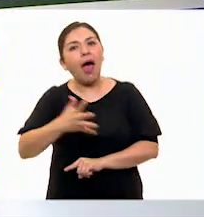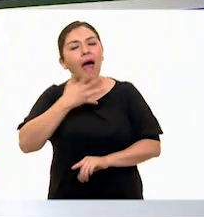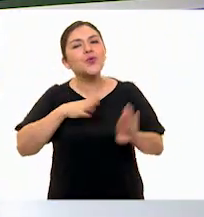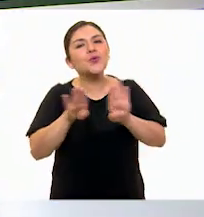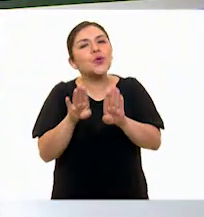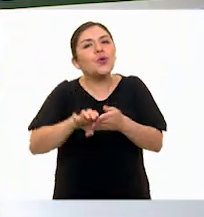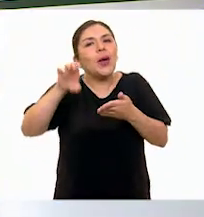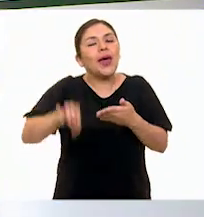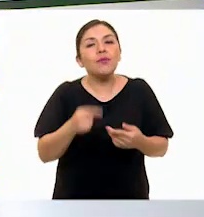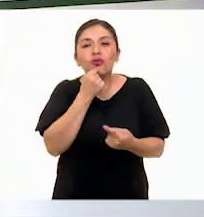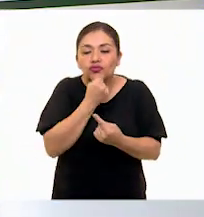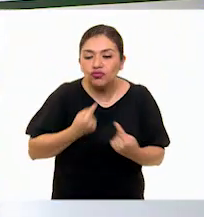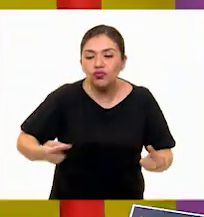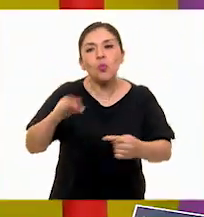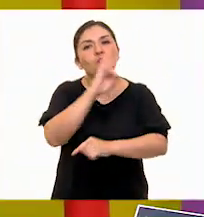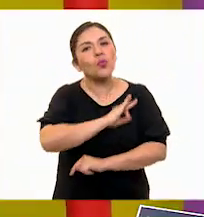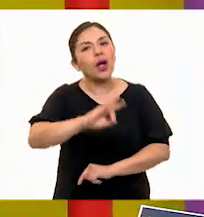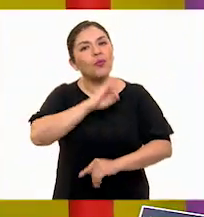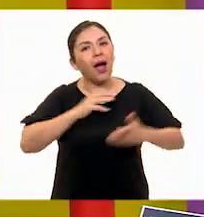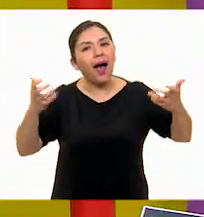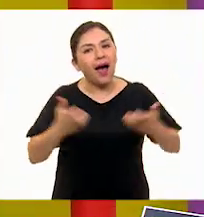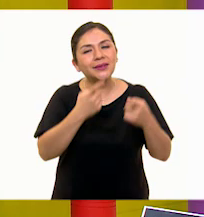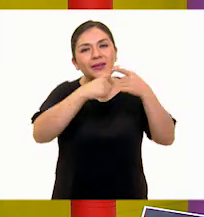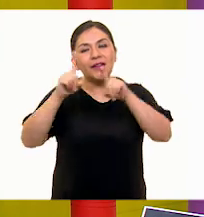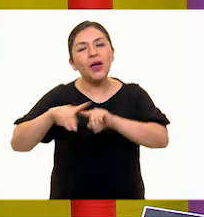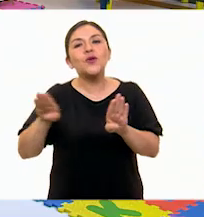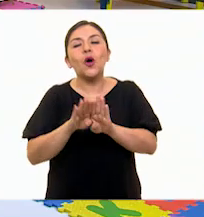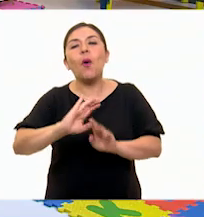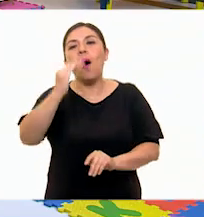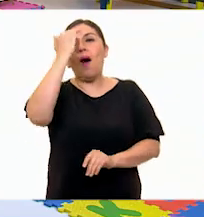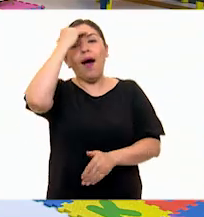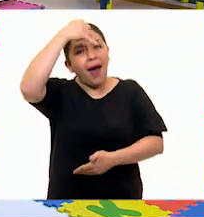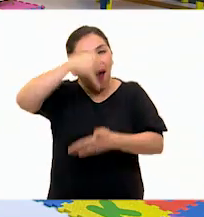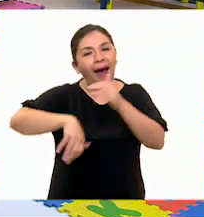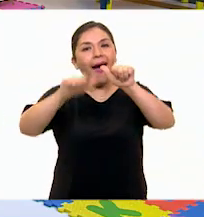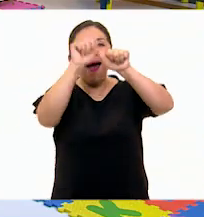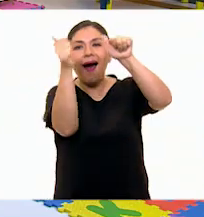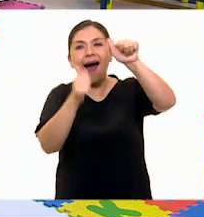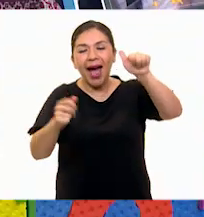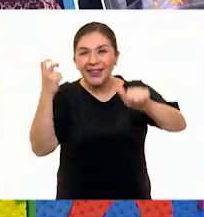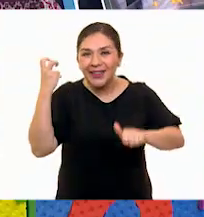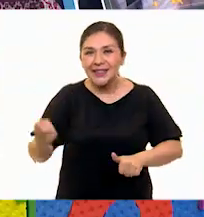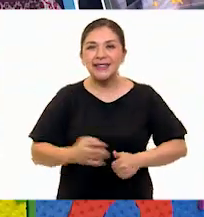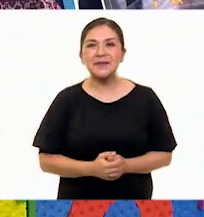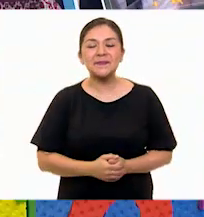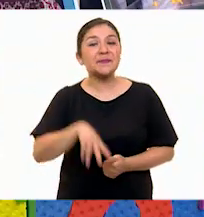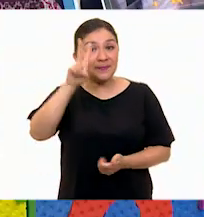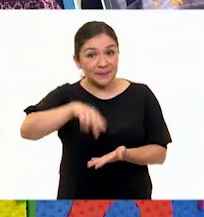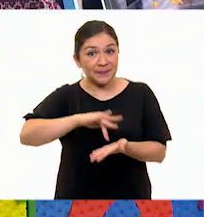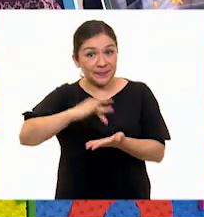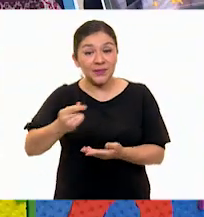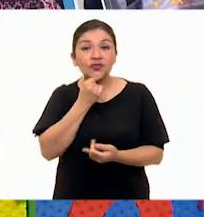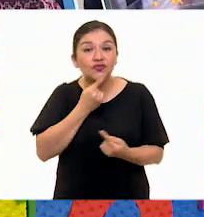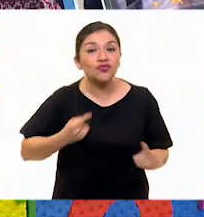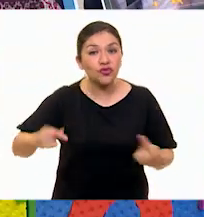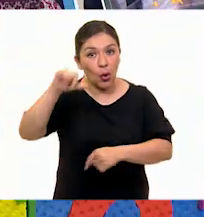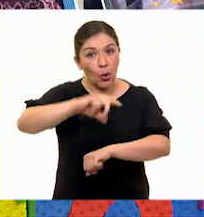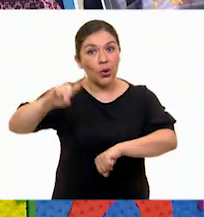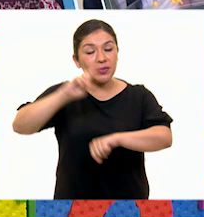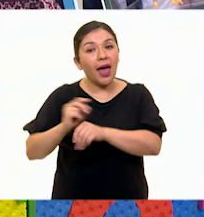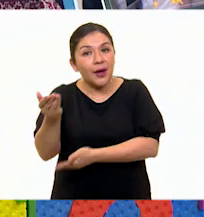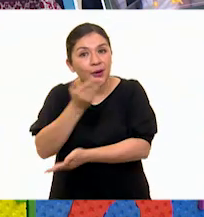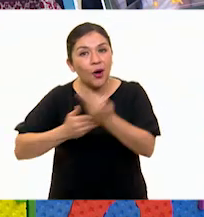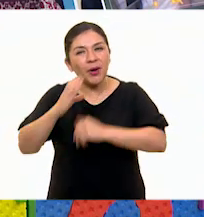ejemplo de las niñas y los niños que se están acercando al arte de la escultura. Agradecemos a los niños que nos han